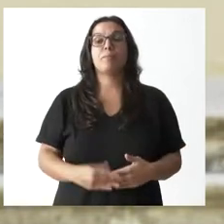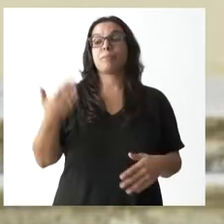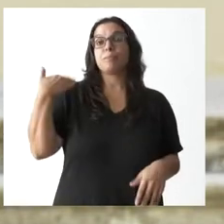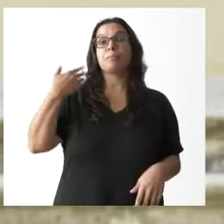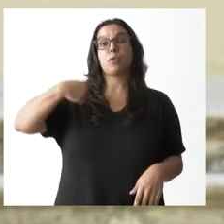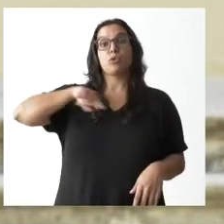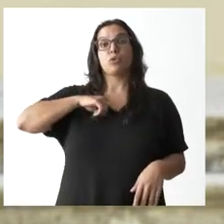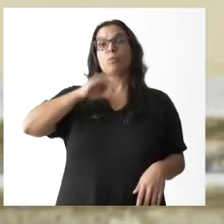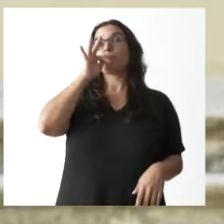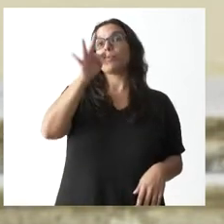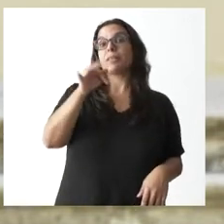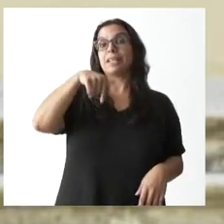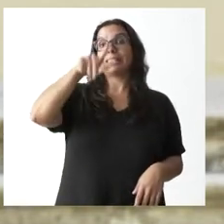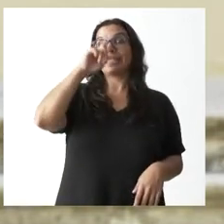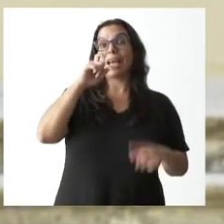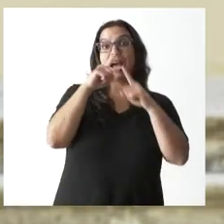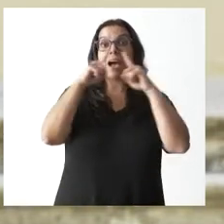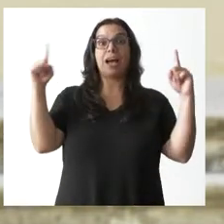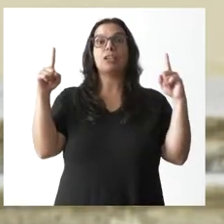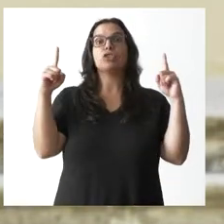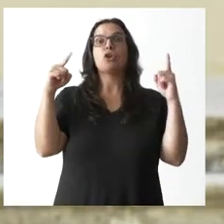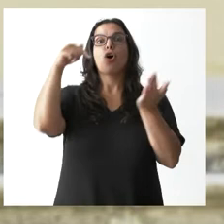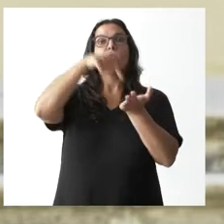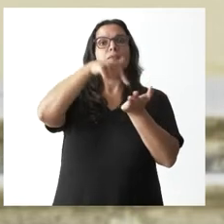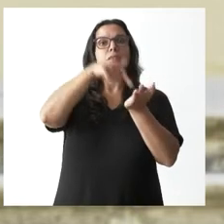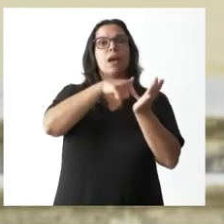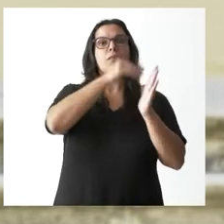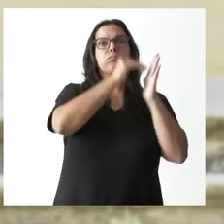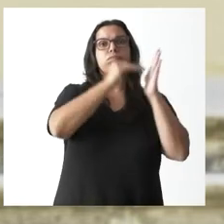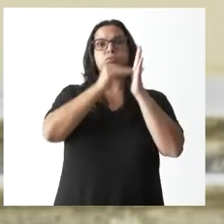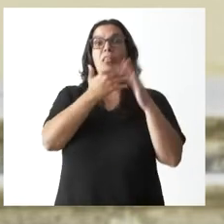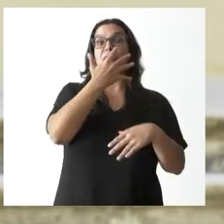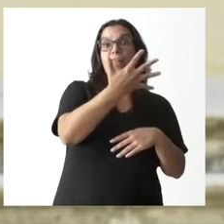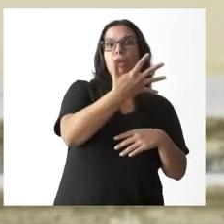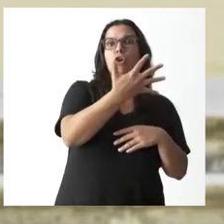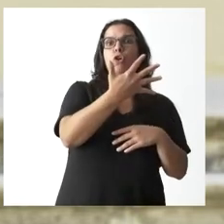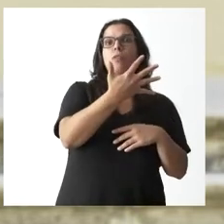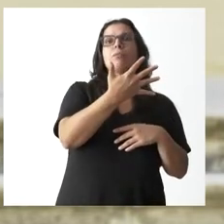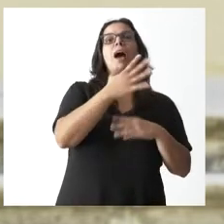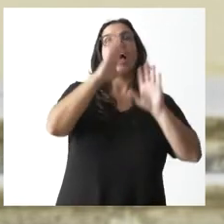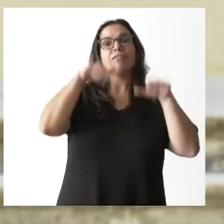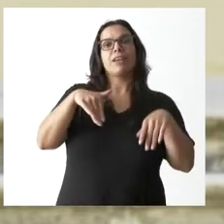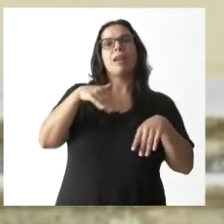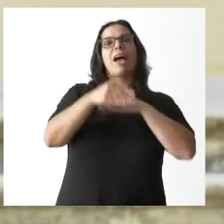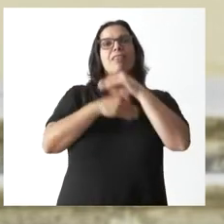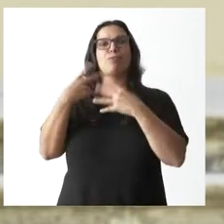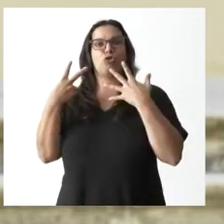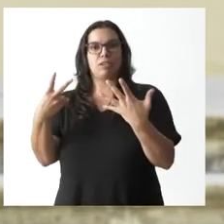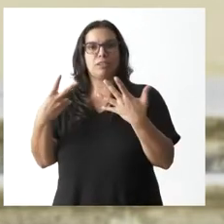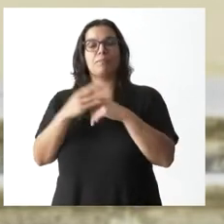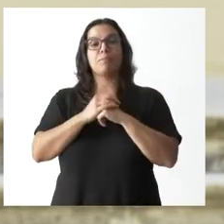para este año cinco bajadas fiscales y van a ser siete. Además, bajaremos,